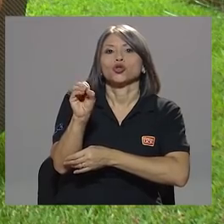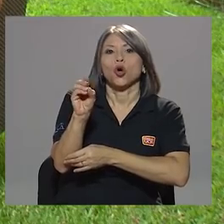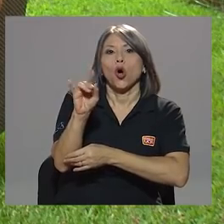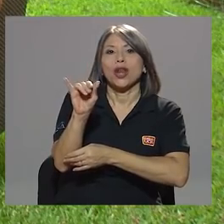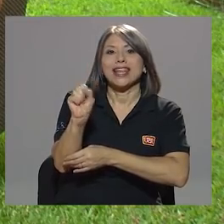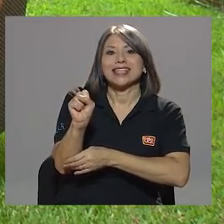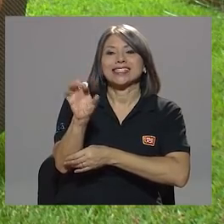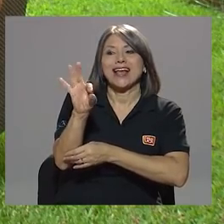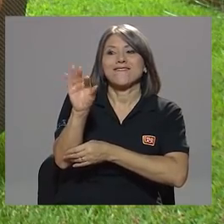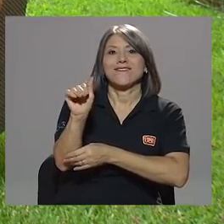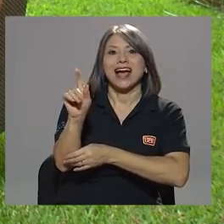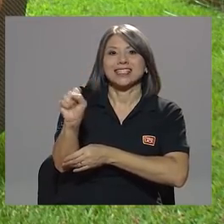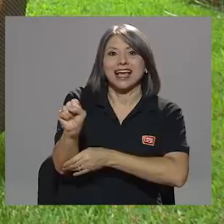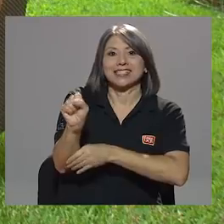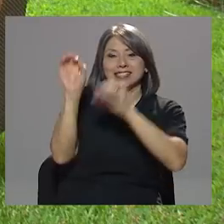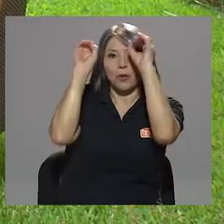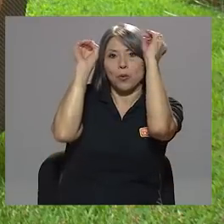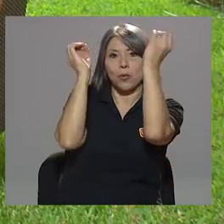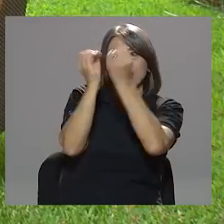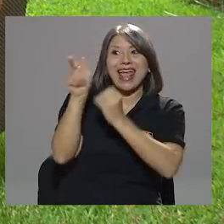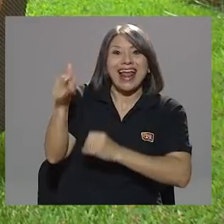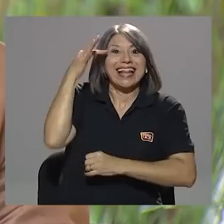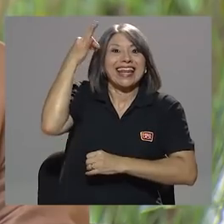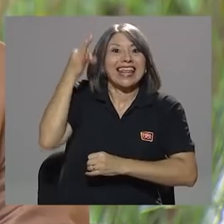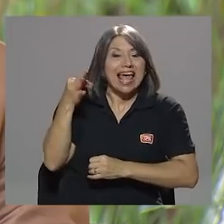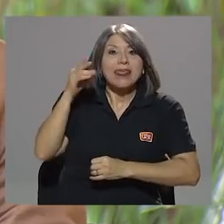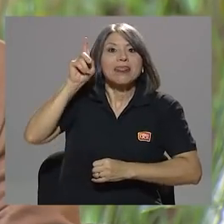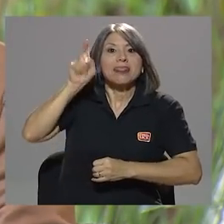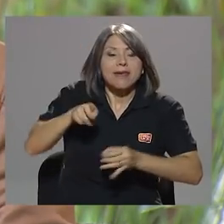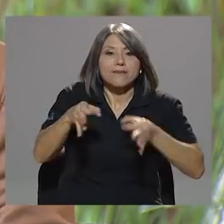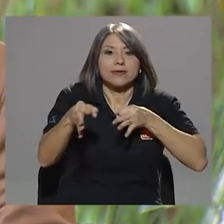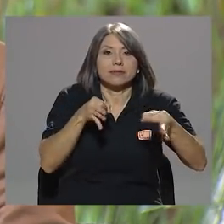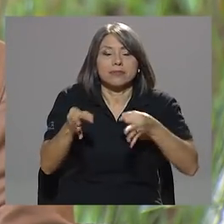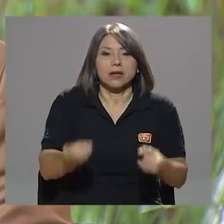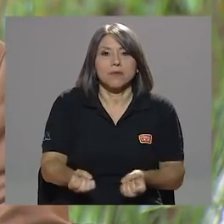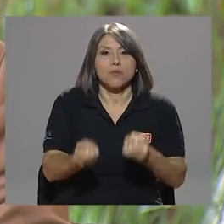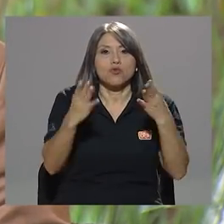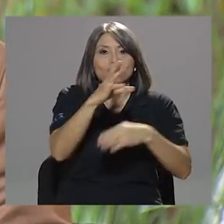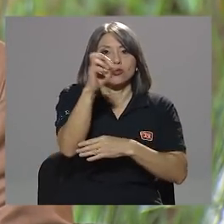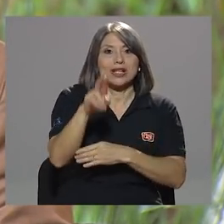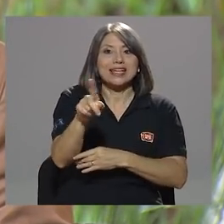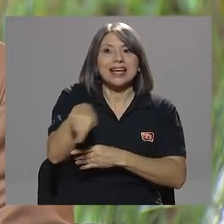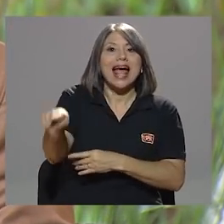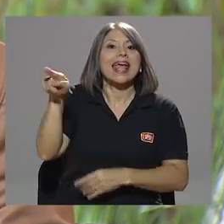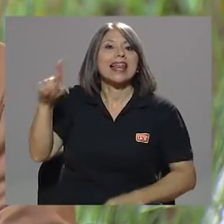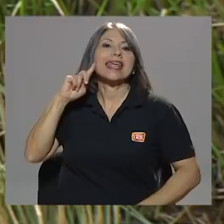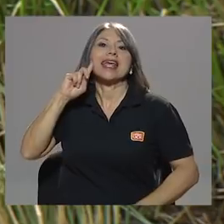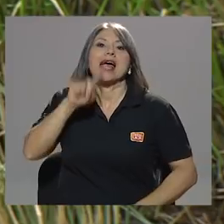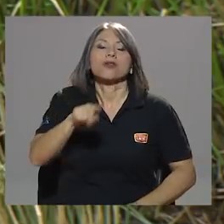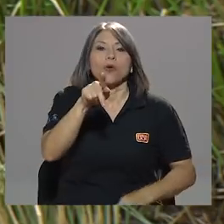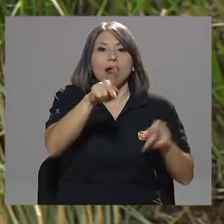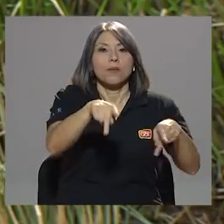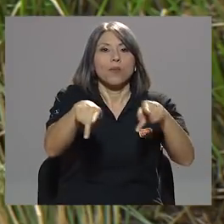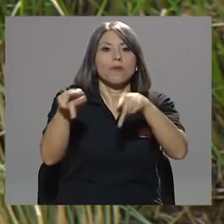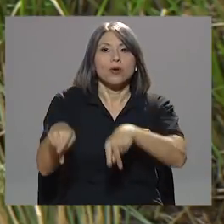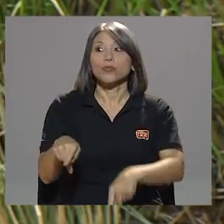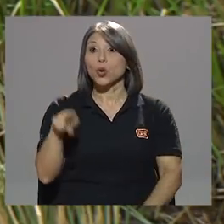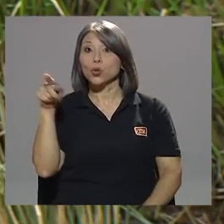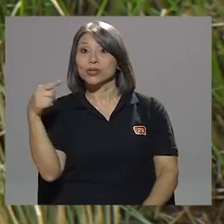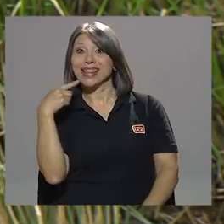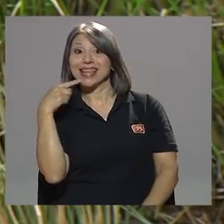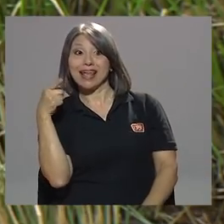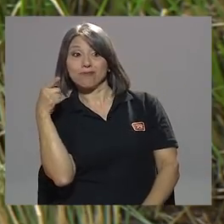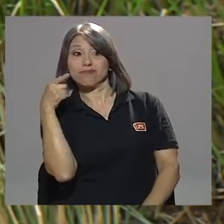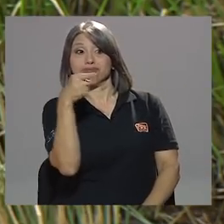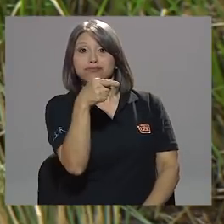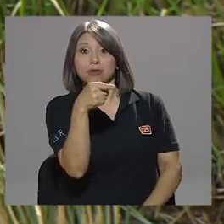creería que tiene que explicarle mucho a Costa Rica, porque engañó al pueblo. ¿Usted señalaría a don